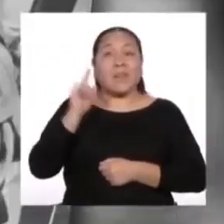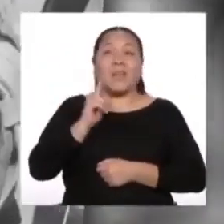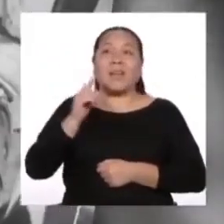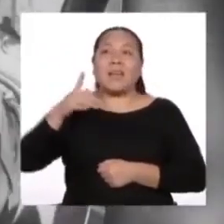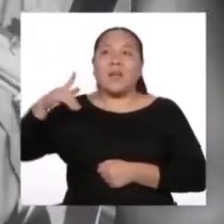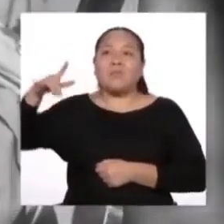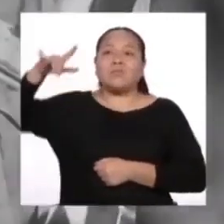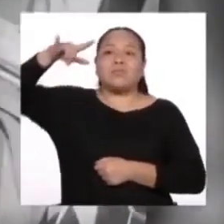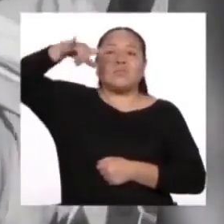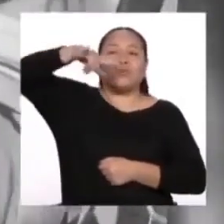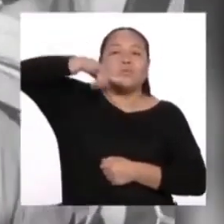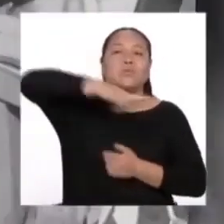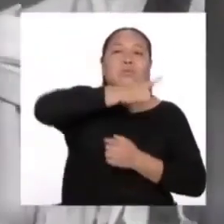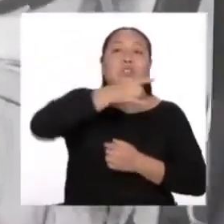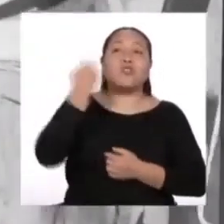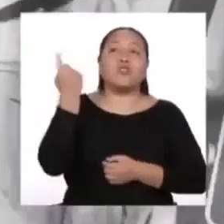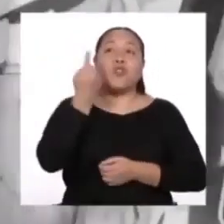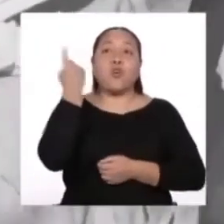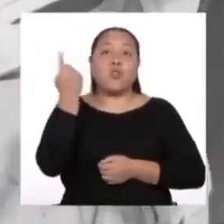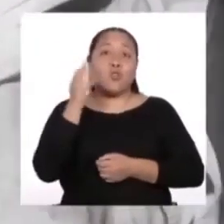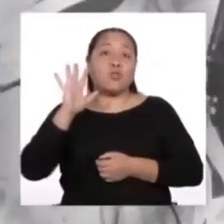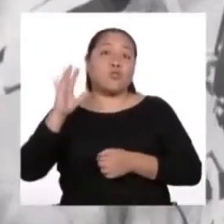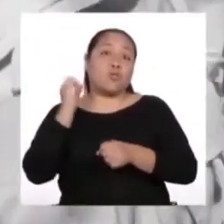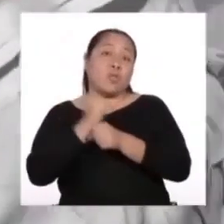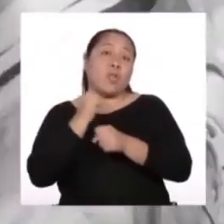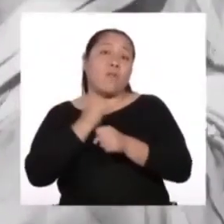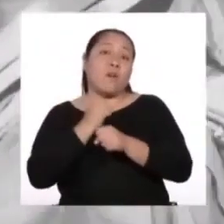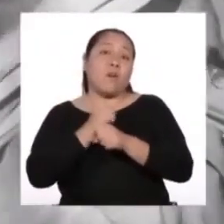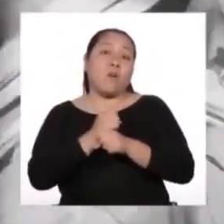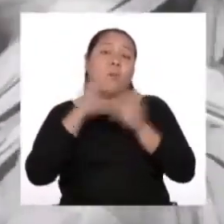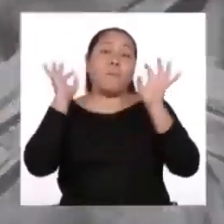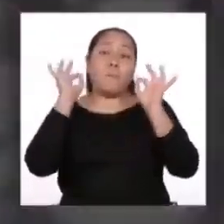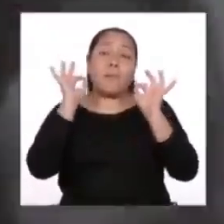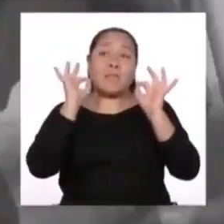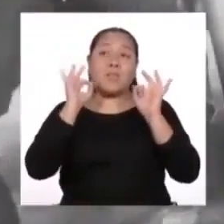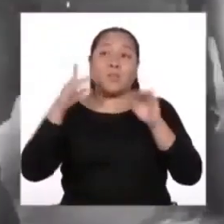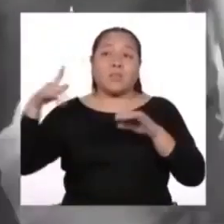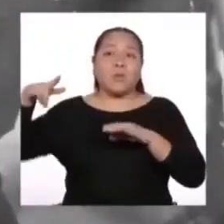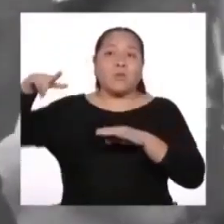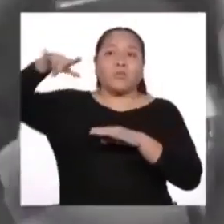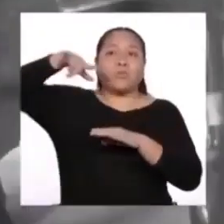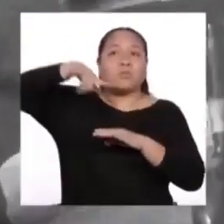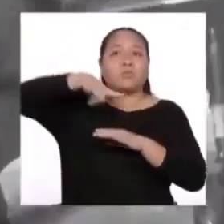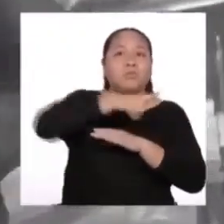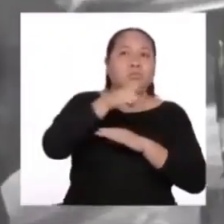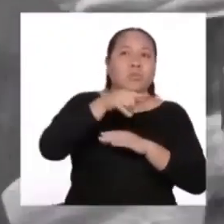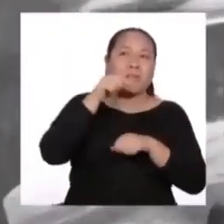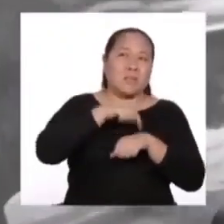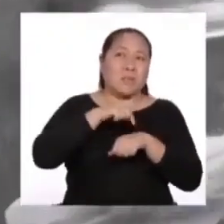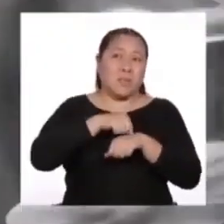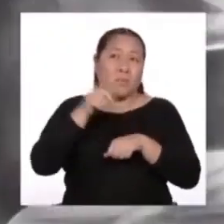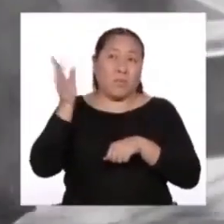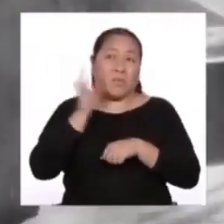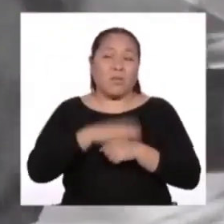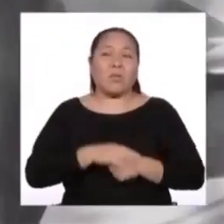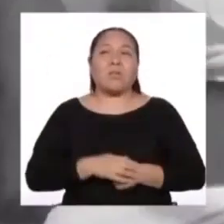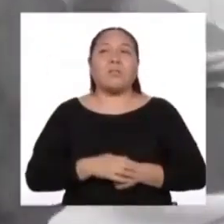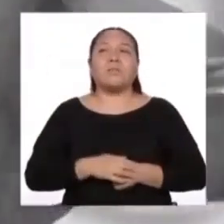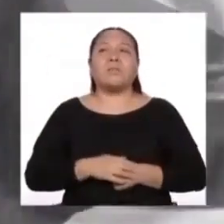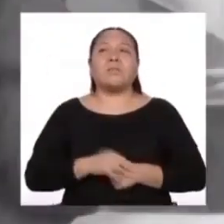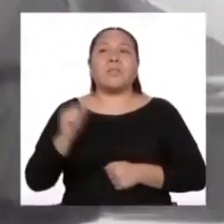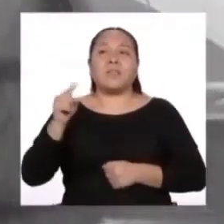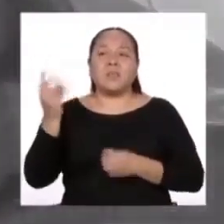un oficio o profesión peligrosa como la aviación en esa época creo que le ha